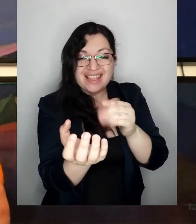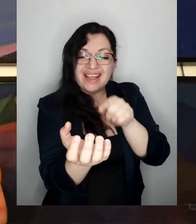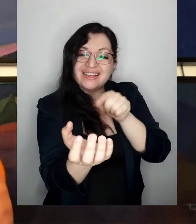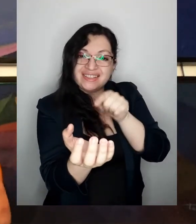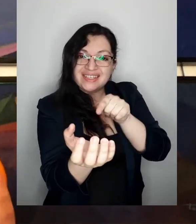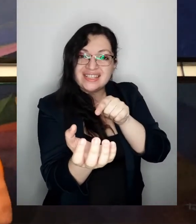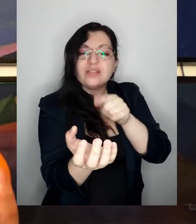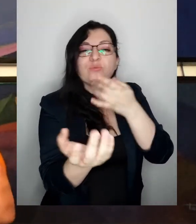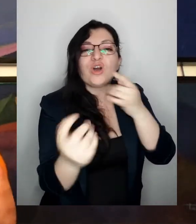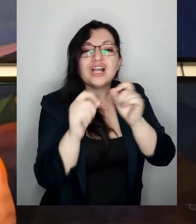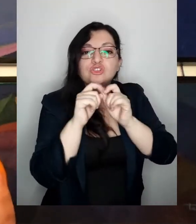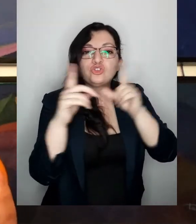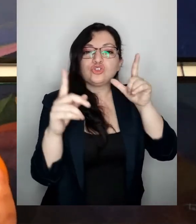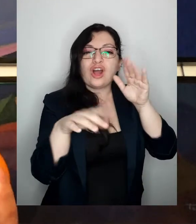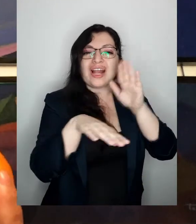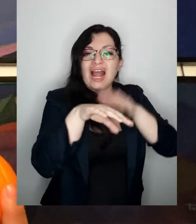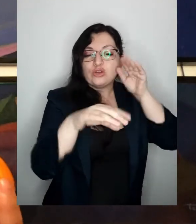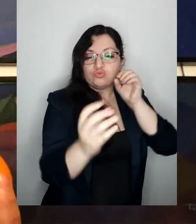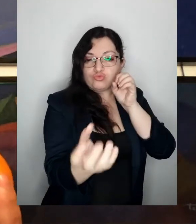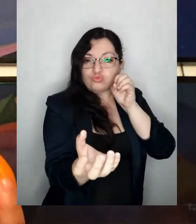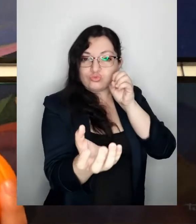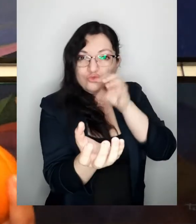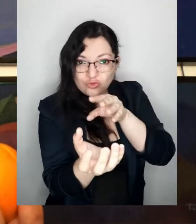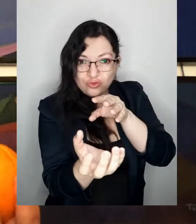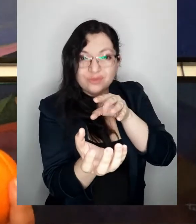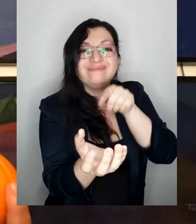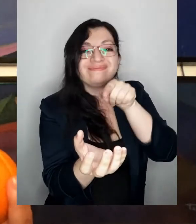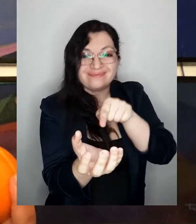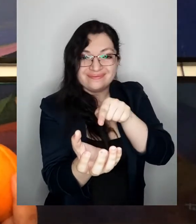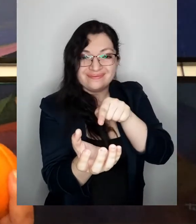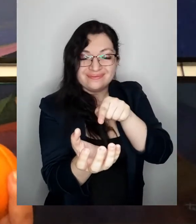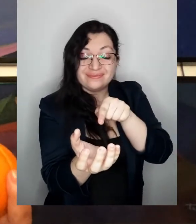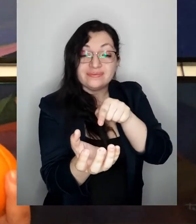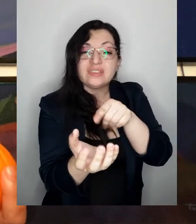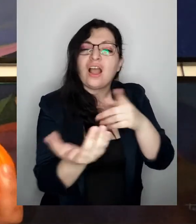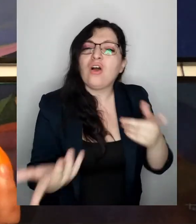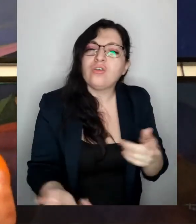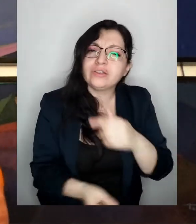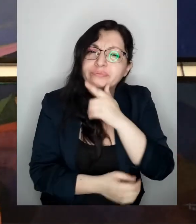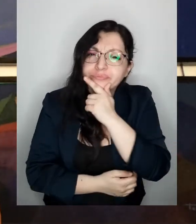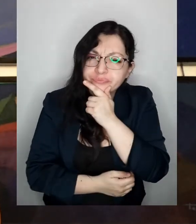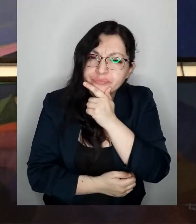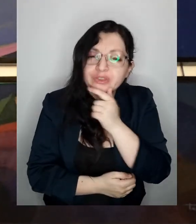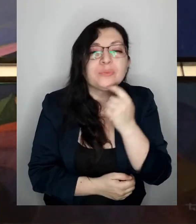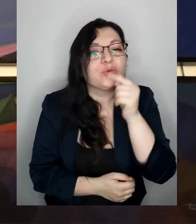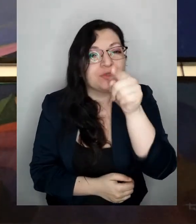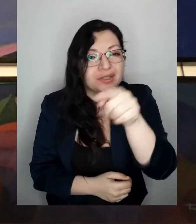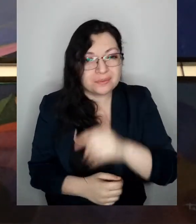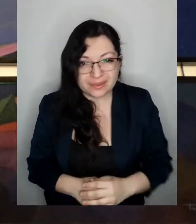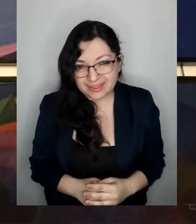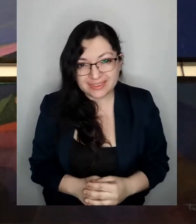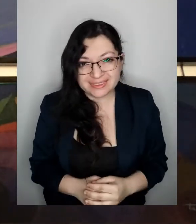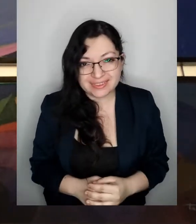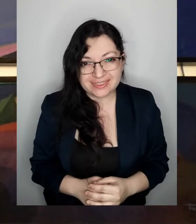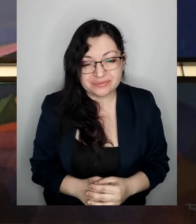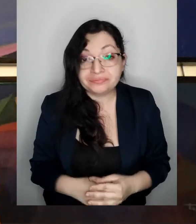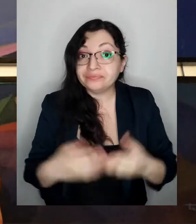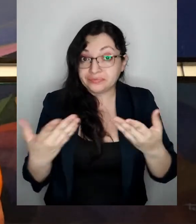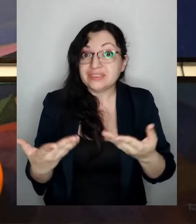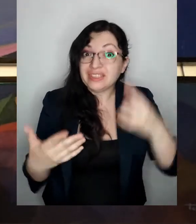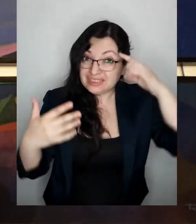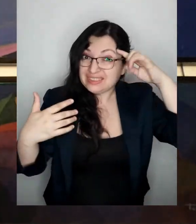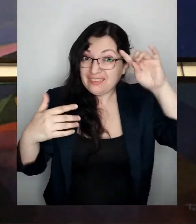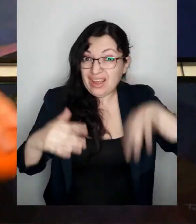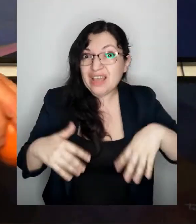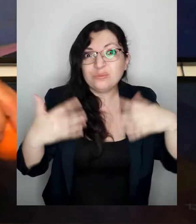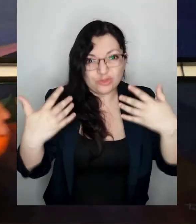estar recibiendo todo el calor y toda la luz del sol la pregunta que tengo entonces para ti es ahora que sabemos